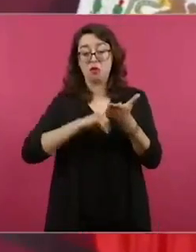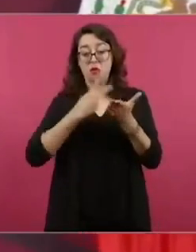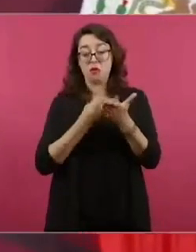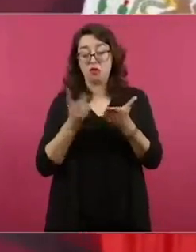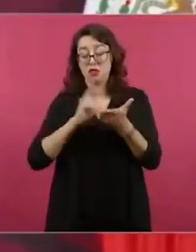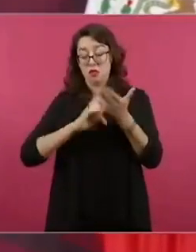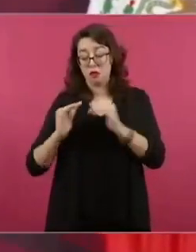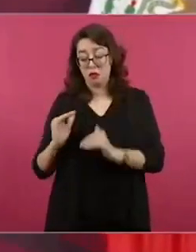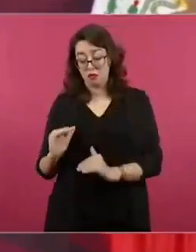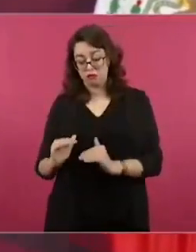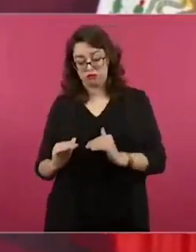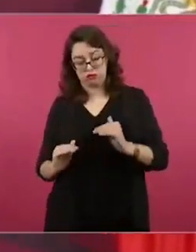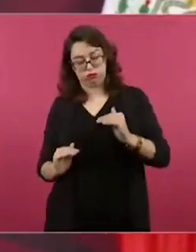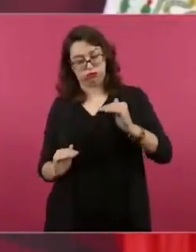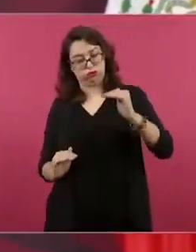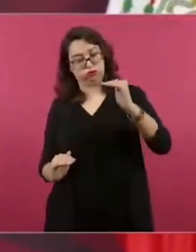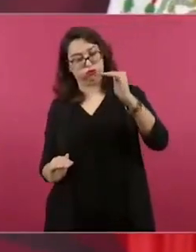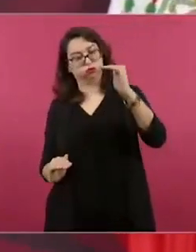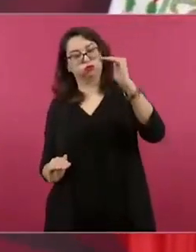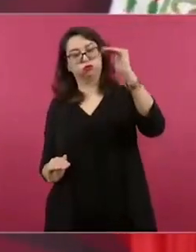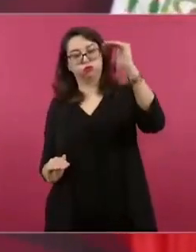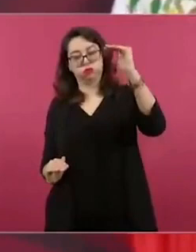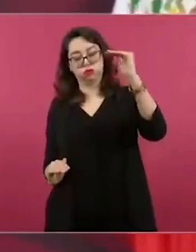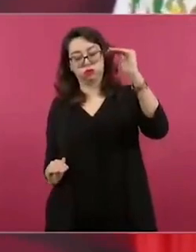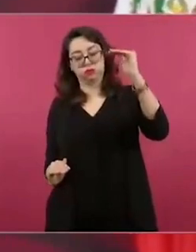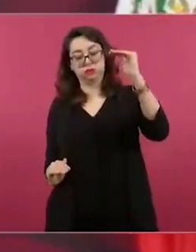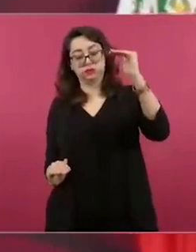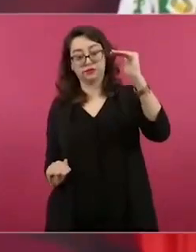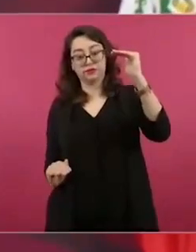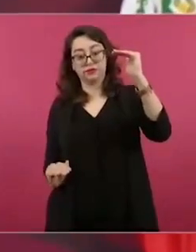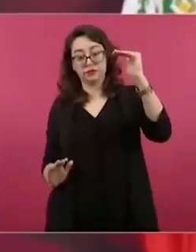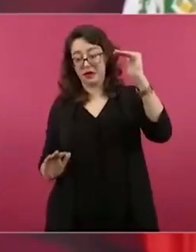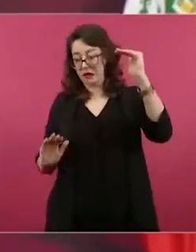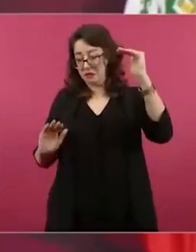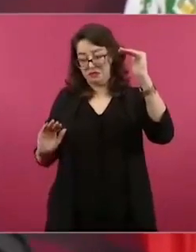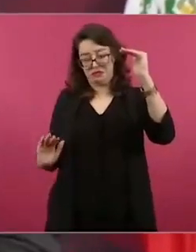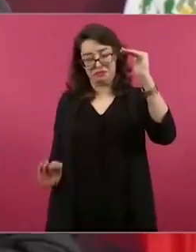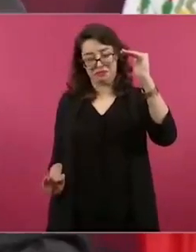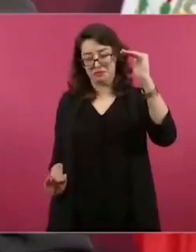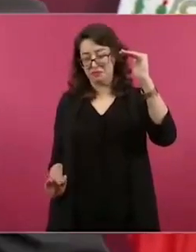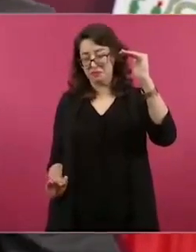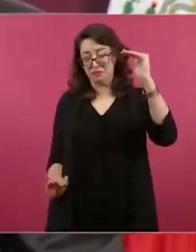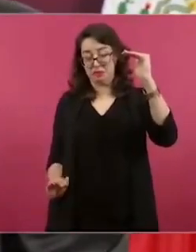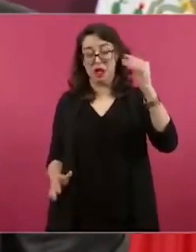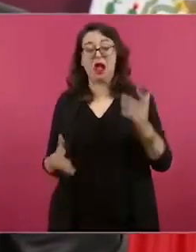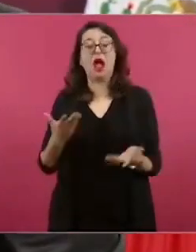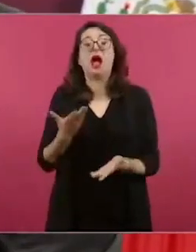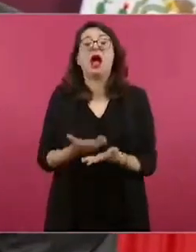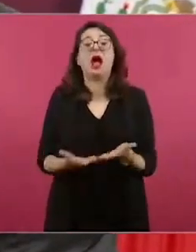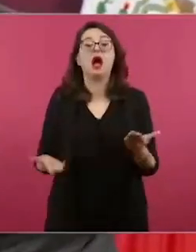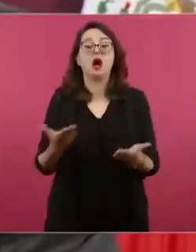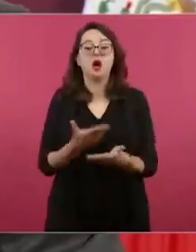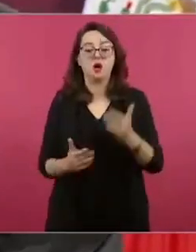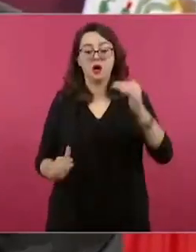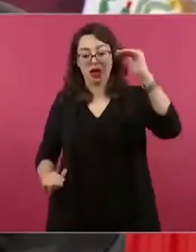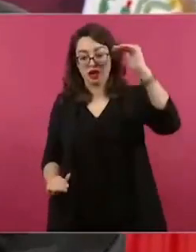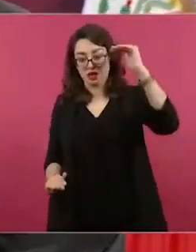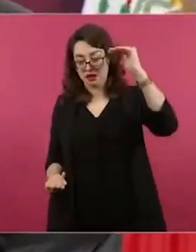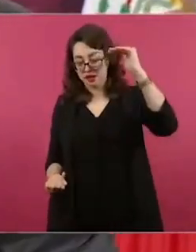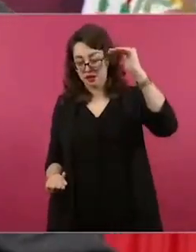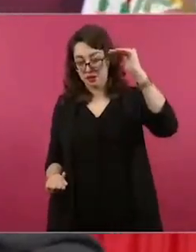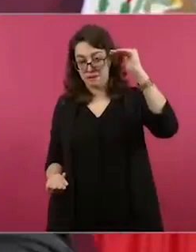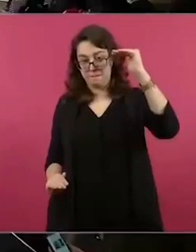¿Cómo se redujo ahora a 15 veces?